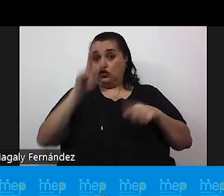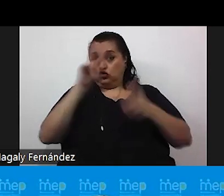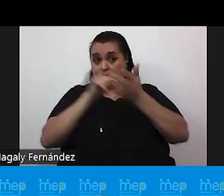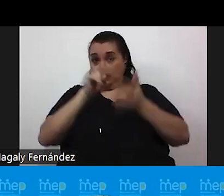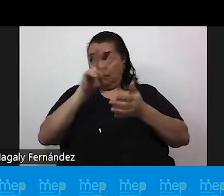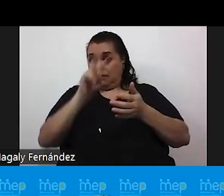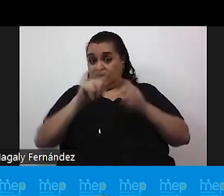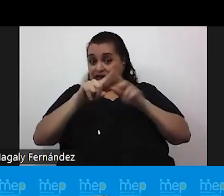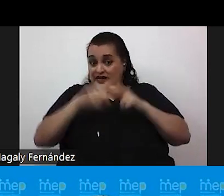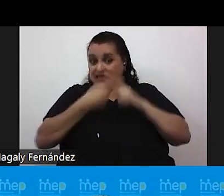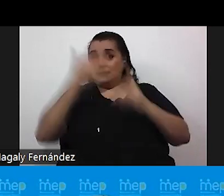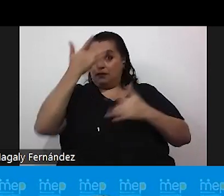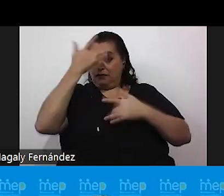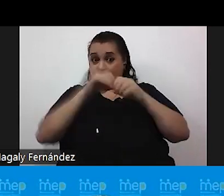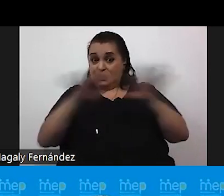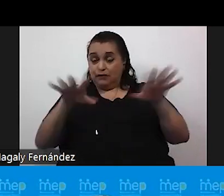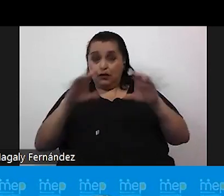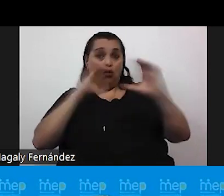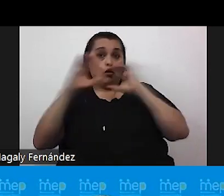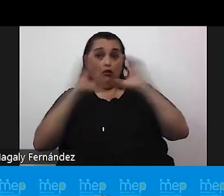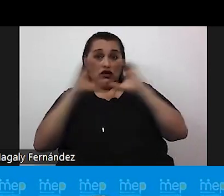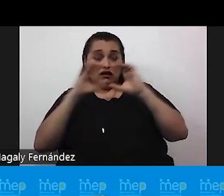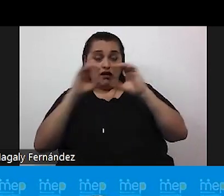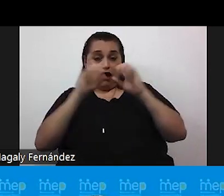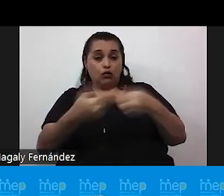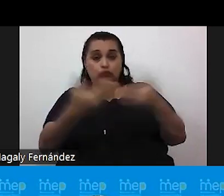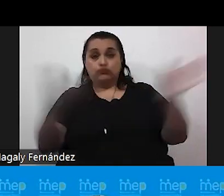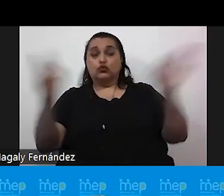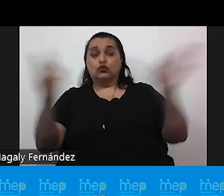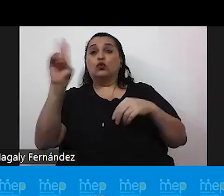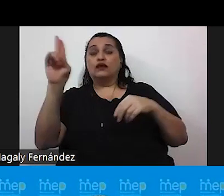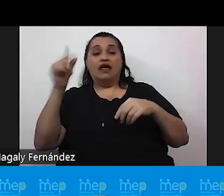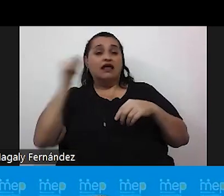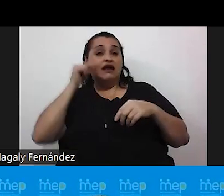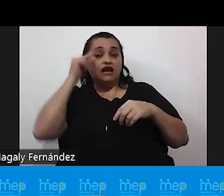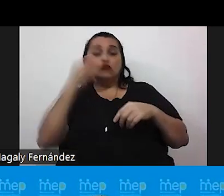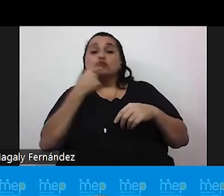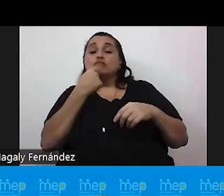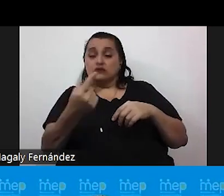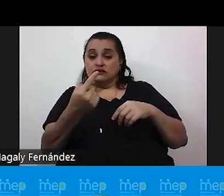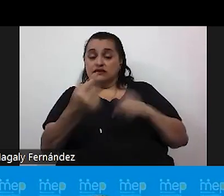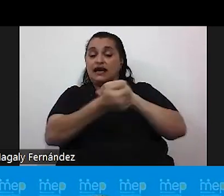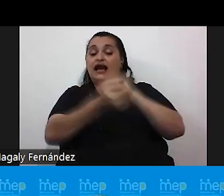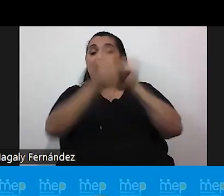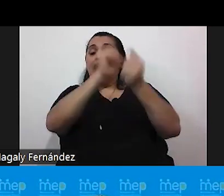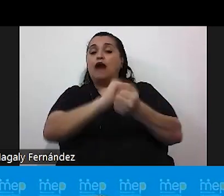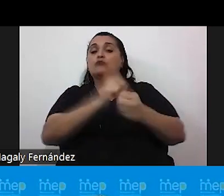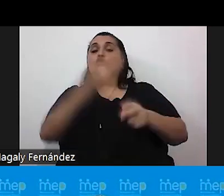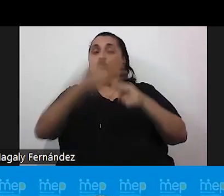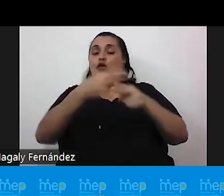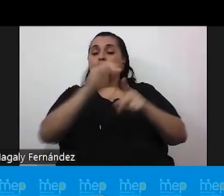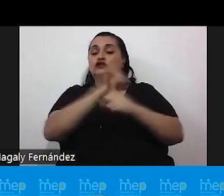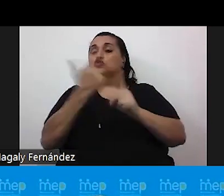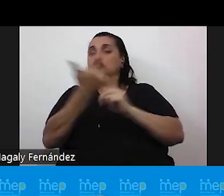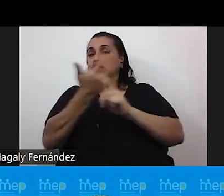salió un comunicado por parte de la unidad de género en el cual se indicó el cambio de nombre social en las cuentas de